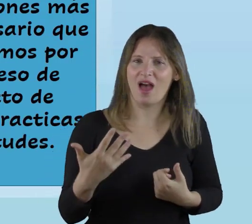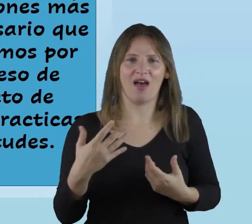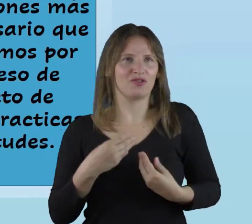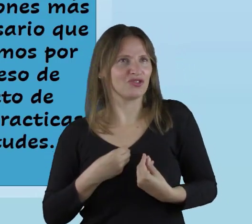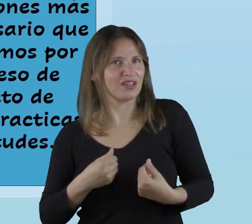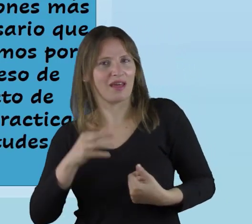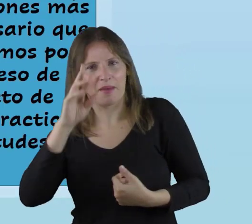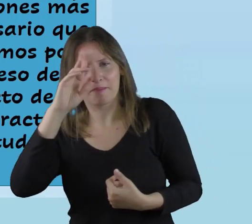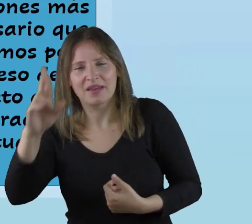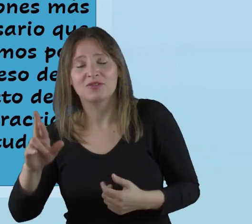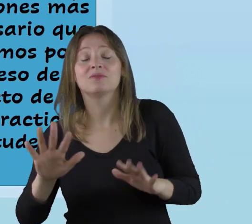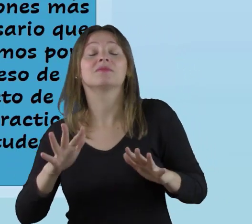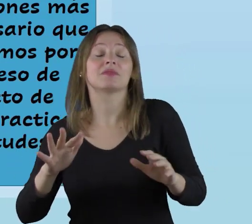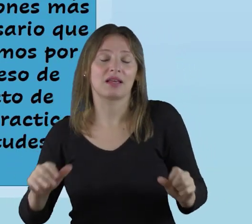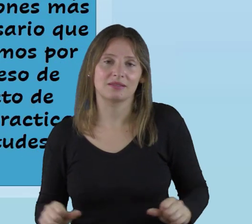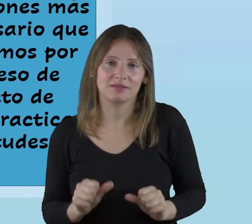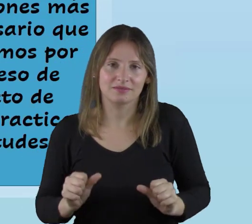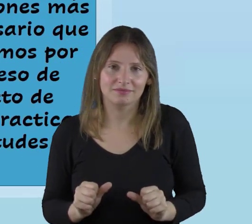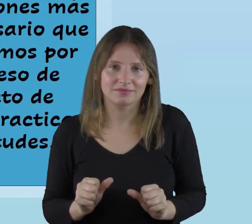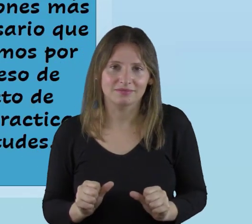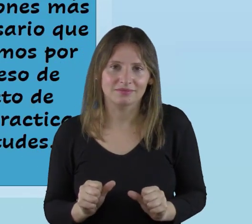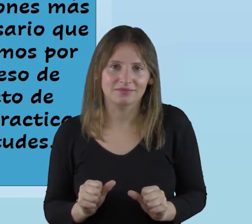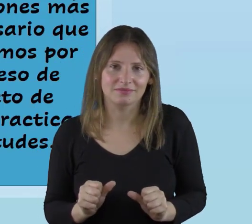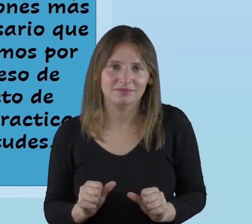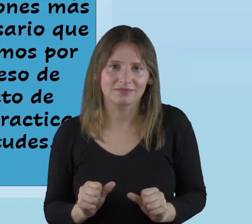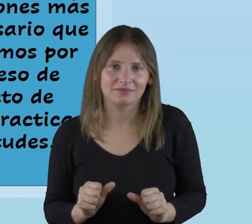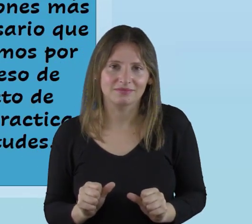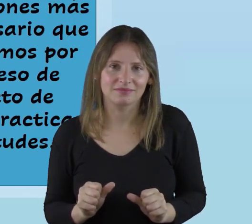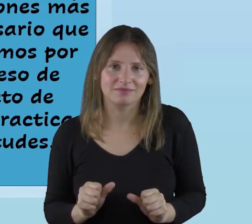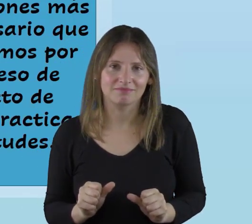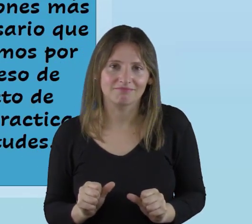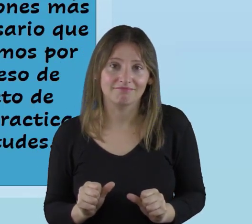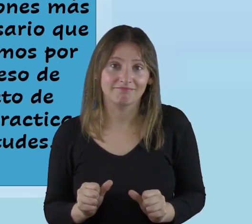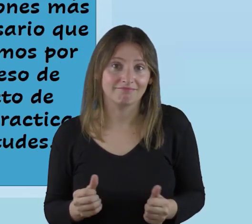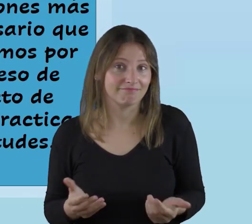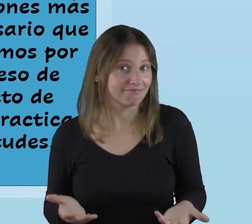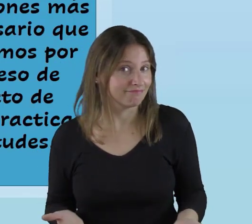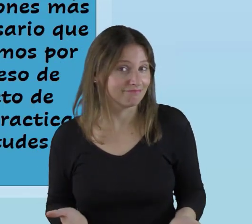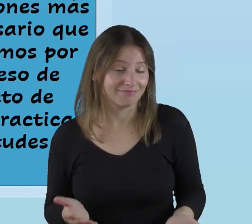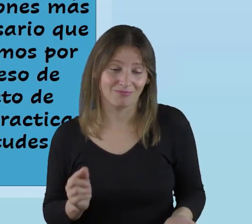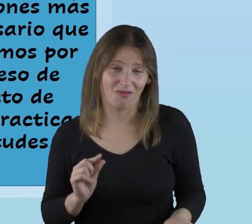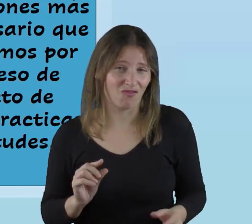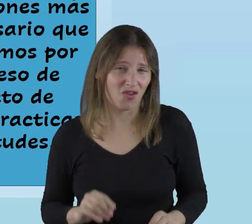acogidos que se sientan valorados que se sientan respetados ¿qué vamos a hacer?